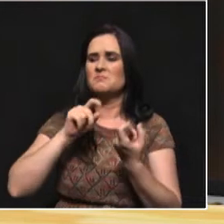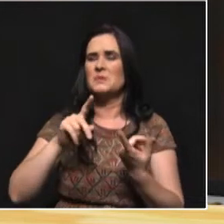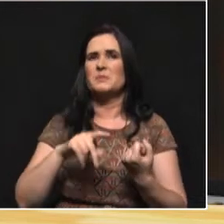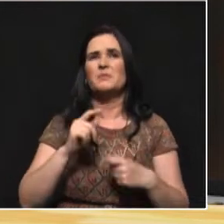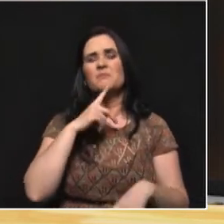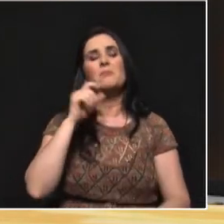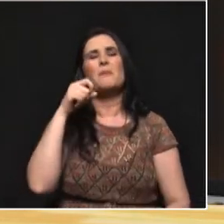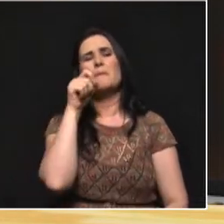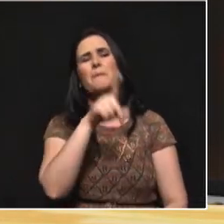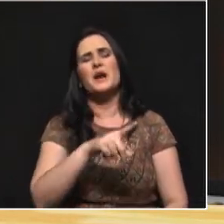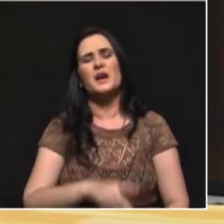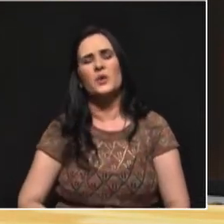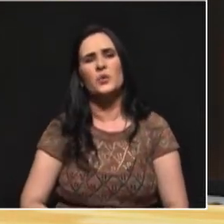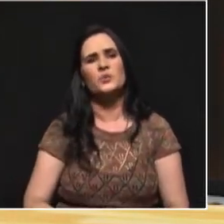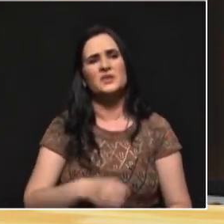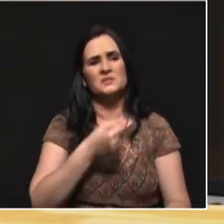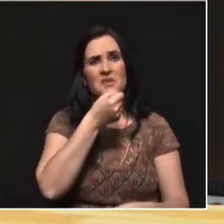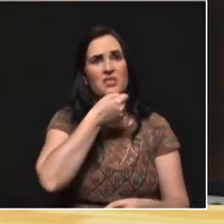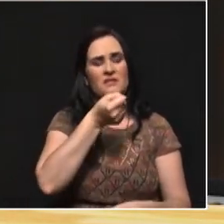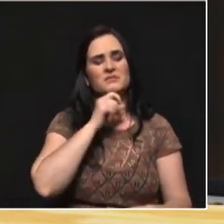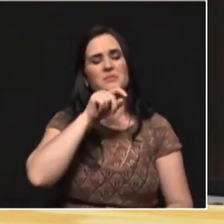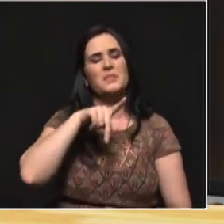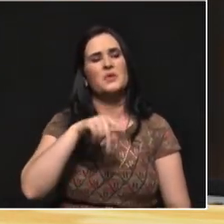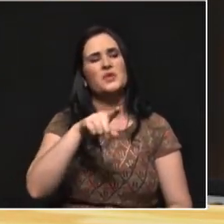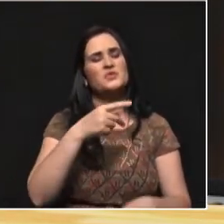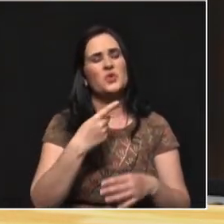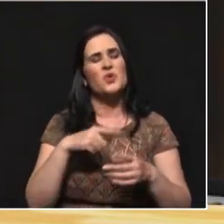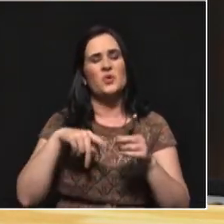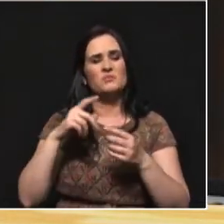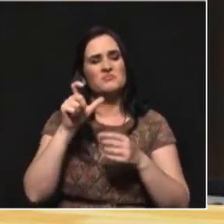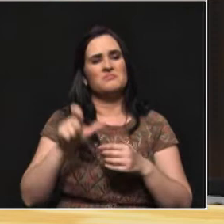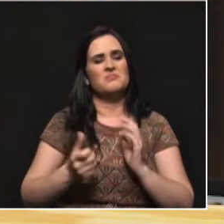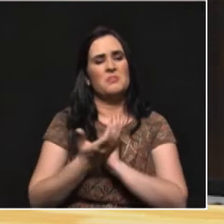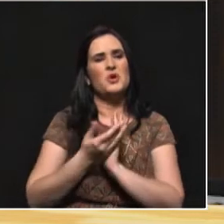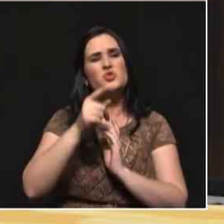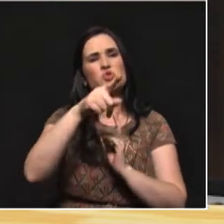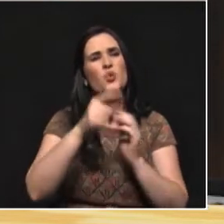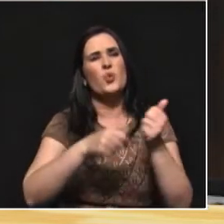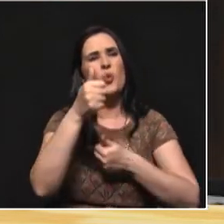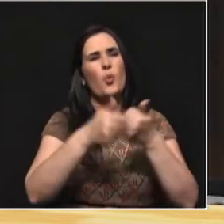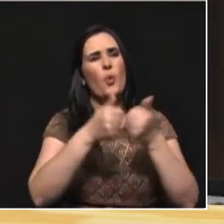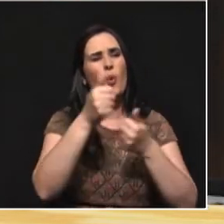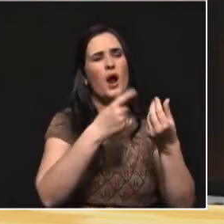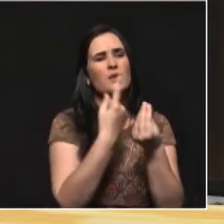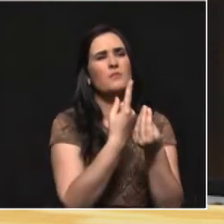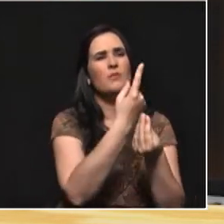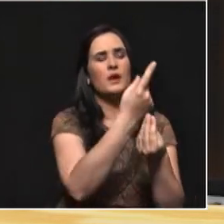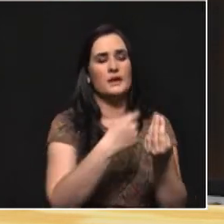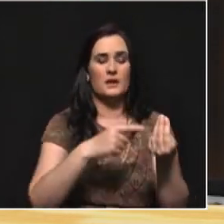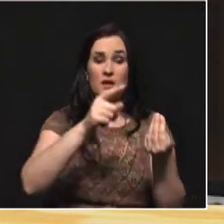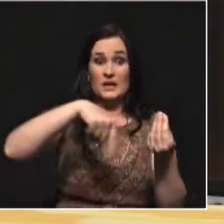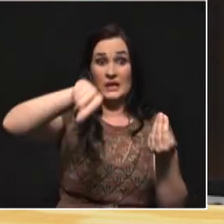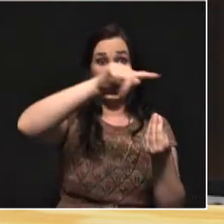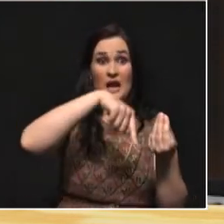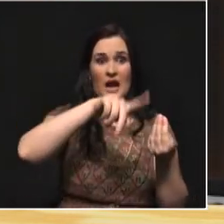en un ejercicio que hacíamos con estudiantes de ciencia política, ¿por qué partido va a aspirar? Y era común encontrar en los